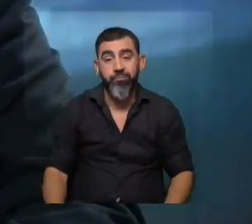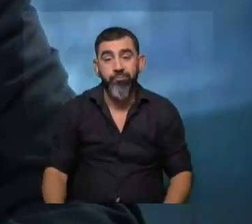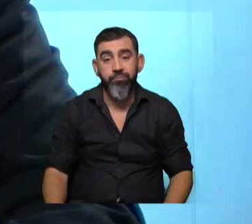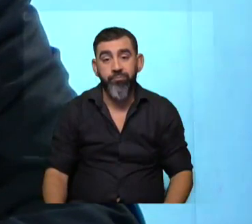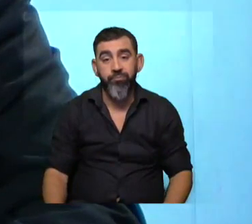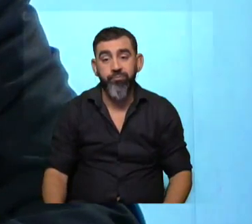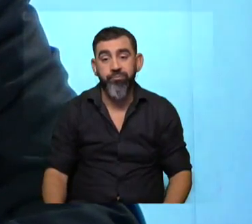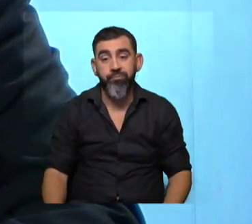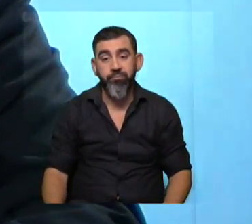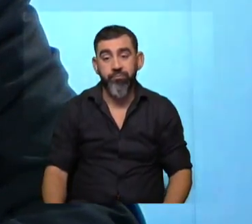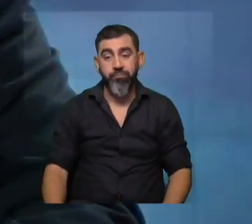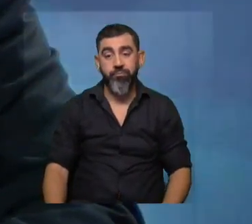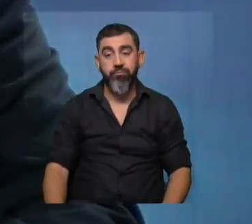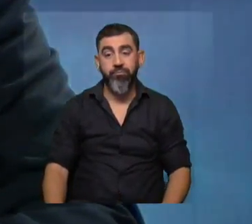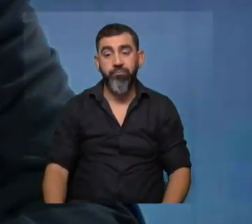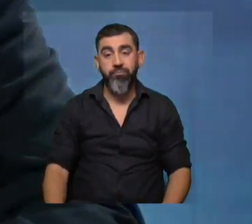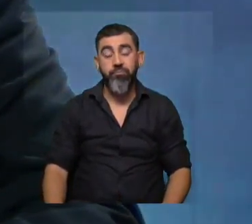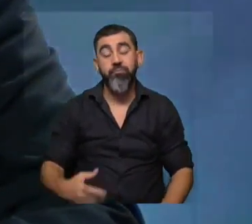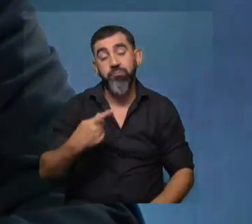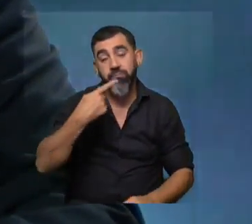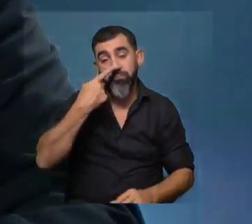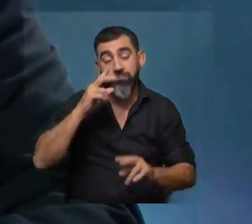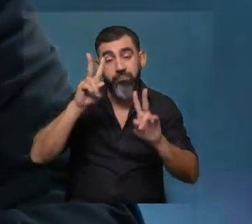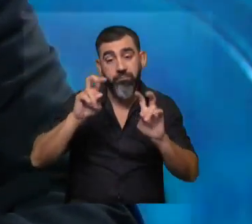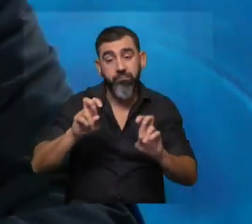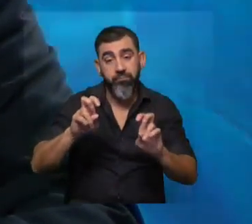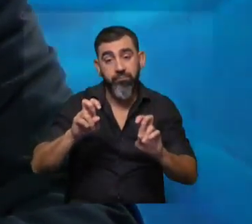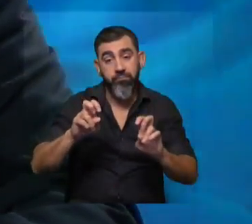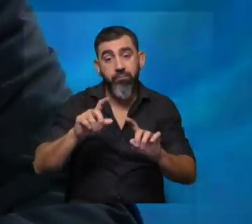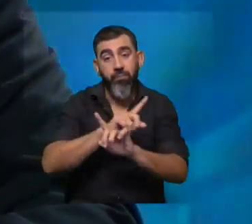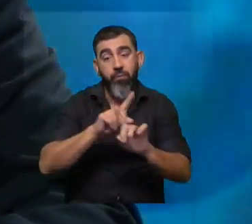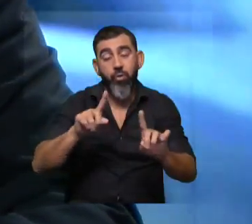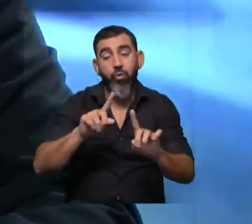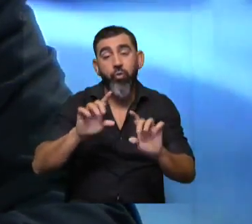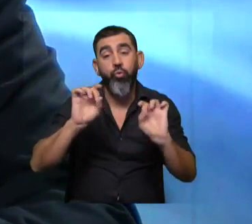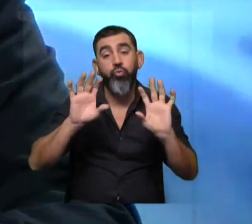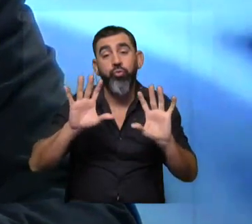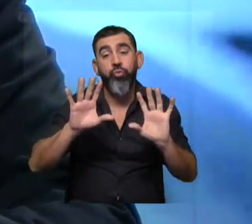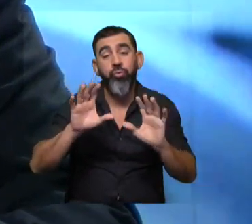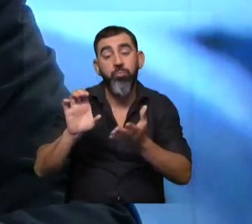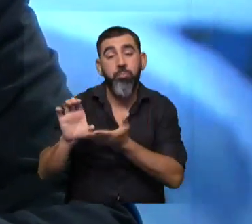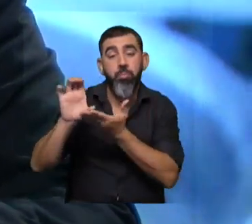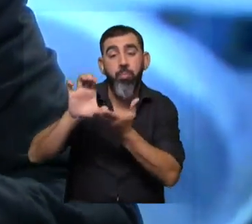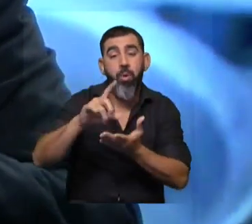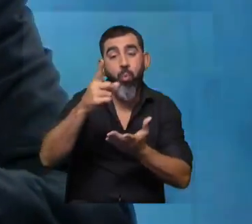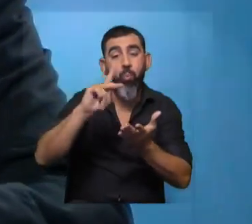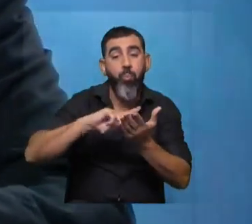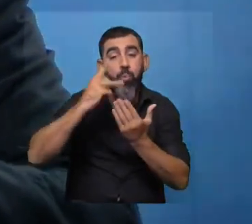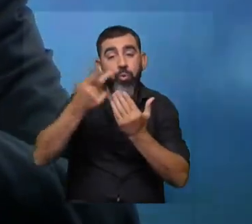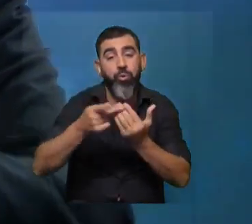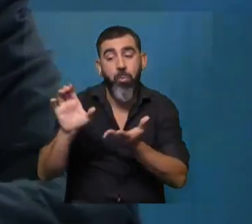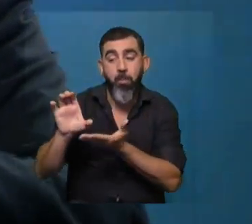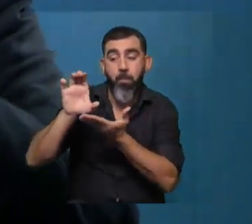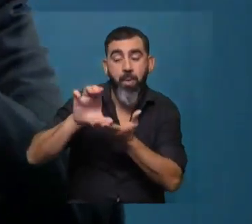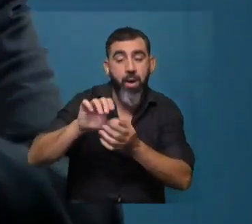cosa interesante que es no es para no es para financiar un proyecto sino que financia las